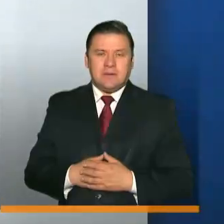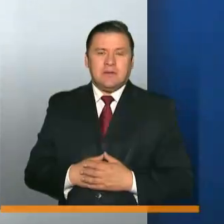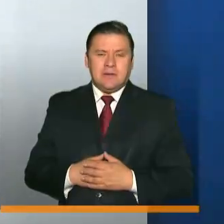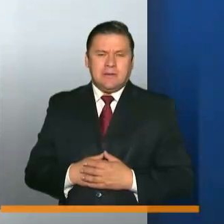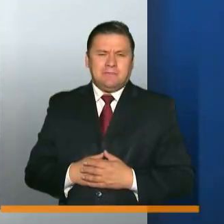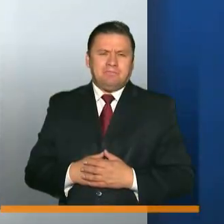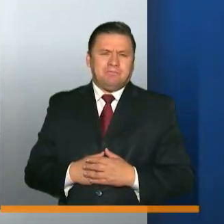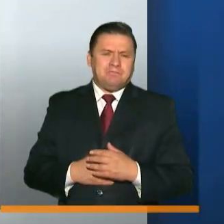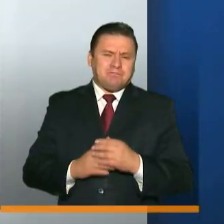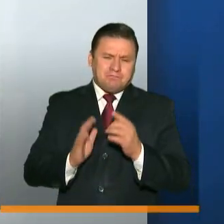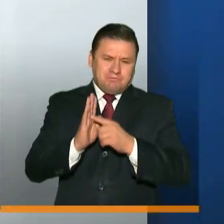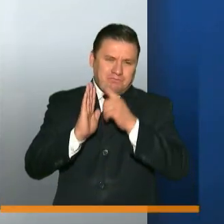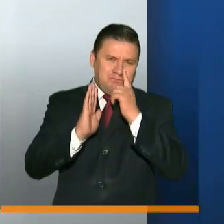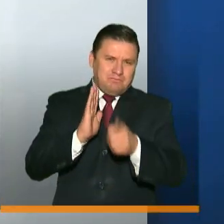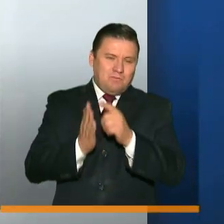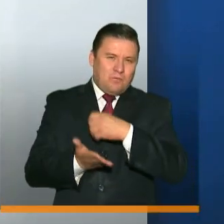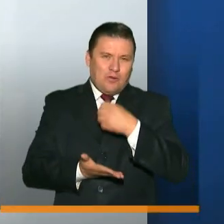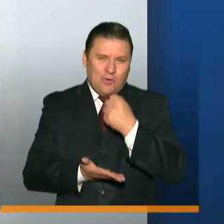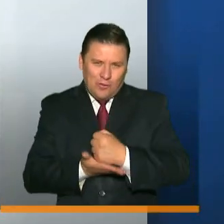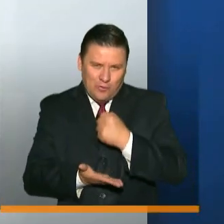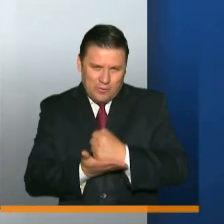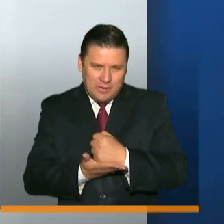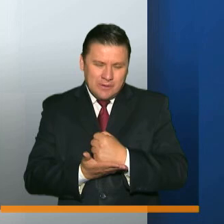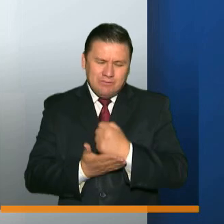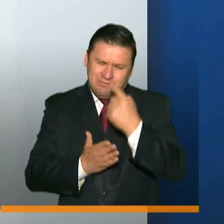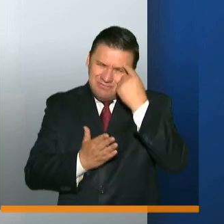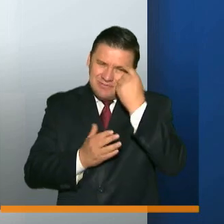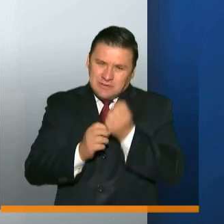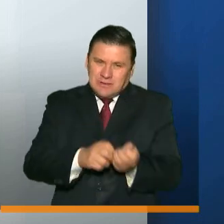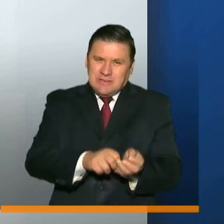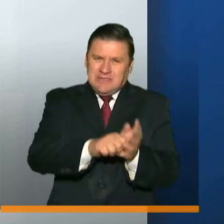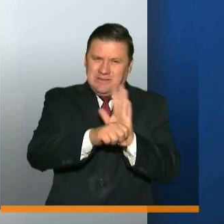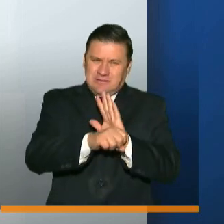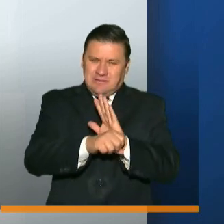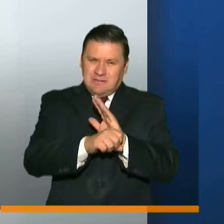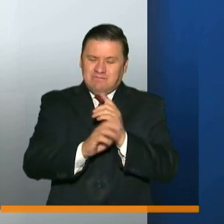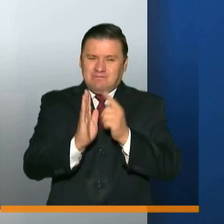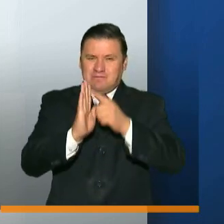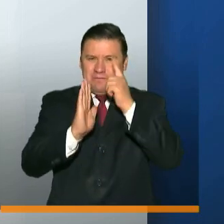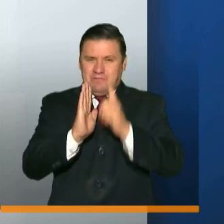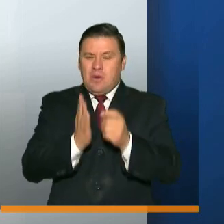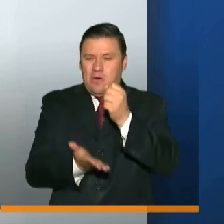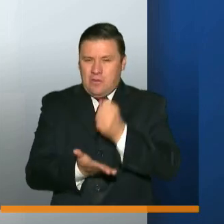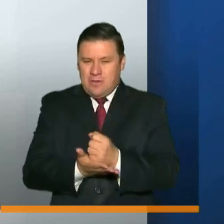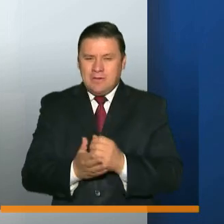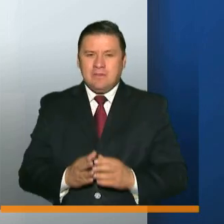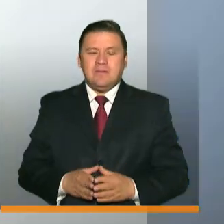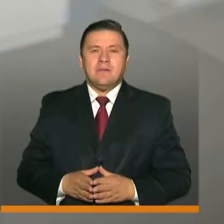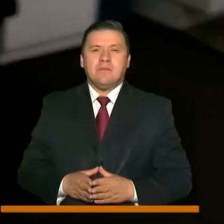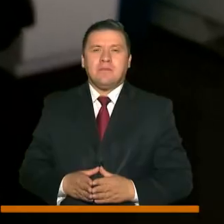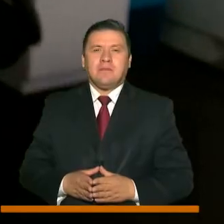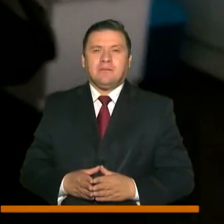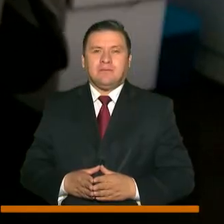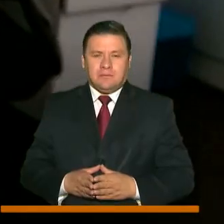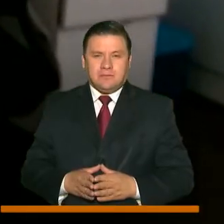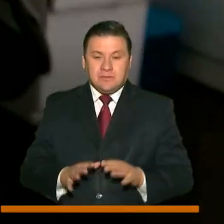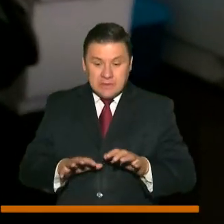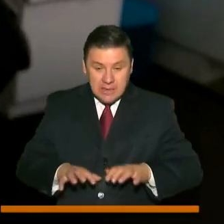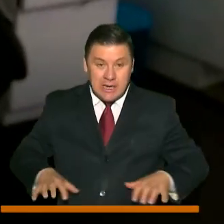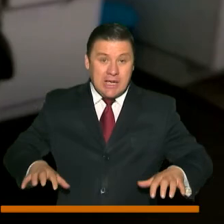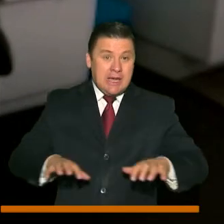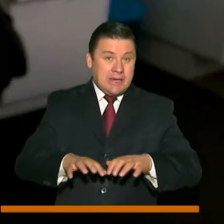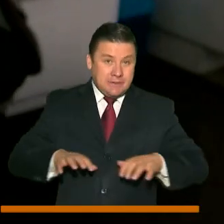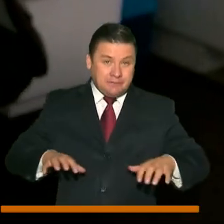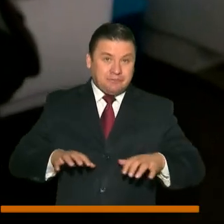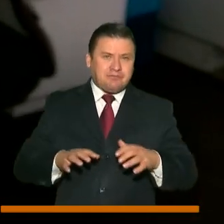Estas son las medidas de carácter obligatorio para hacer frente a la pandemia por el COVID-19. Las actividades